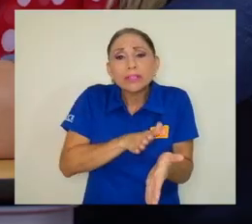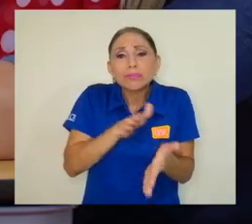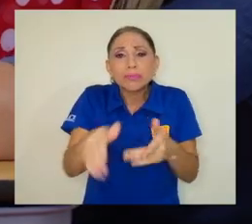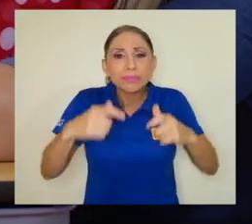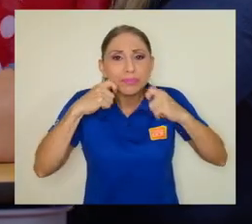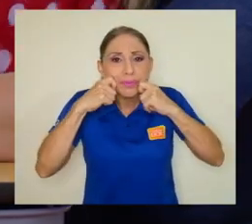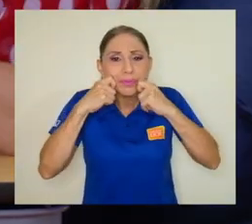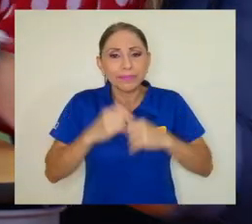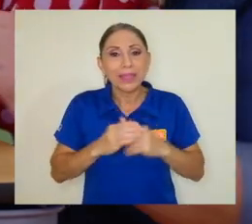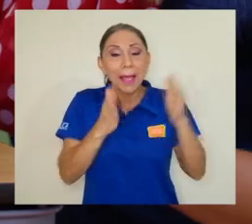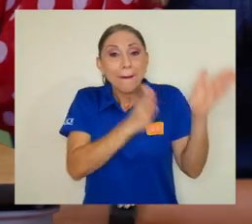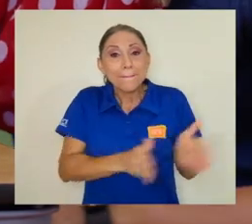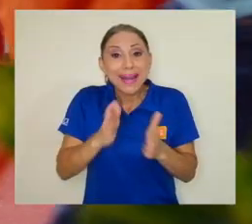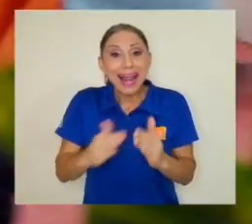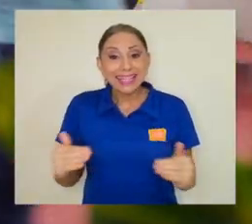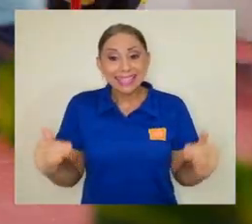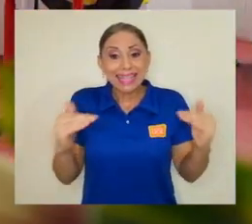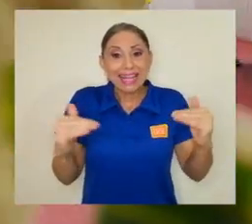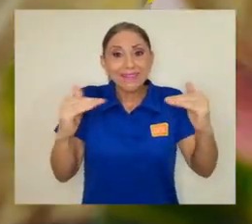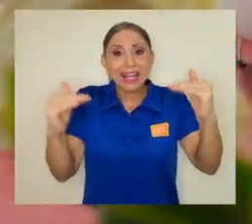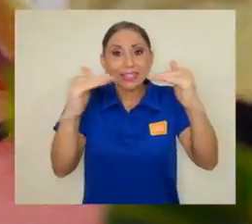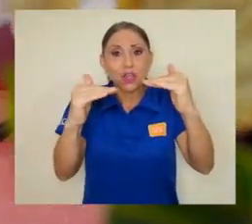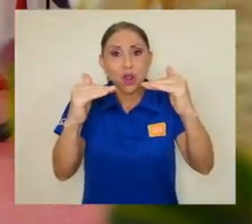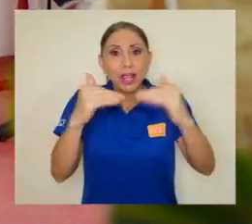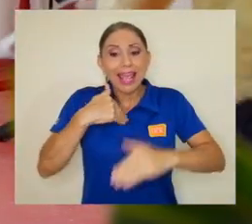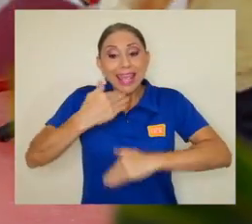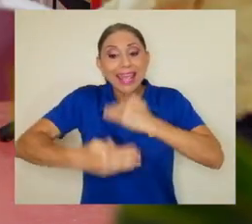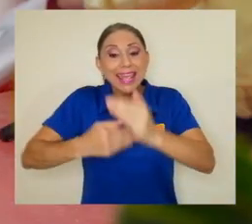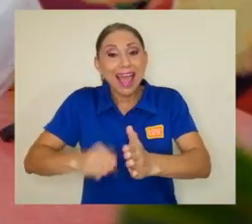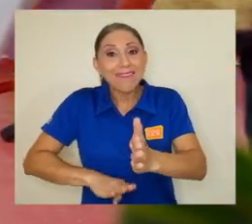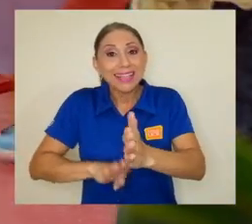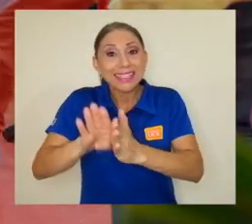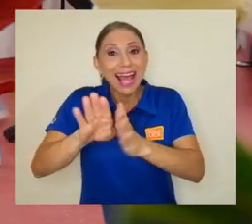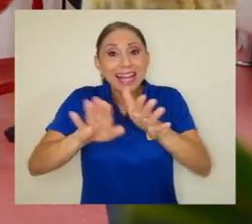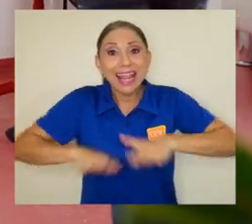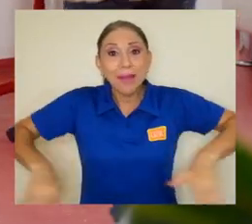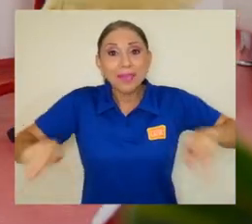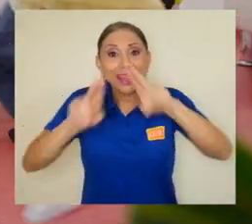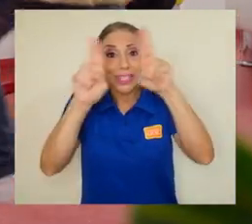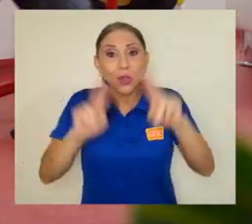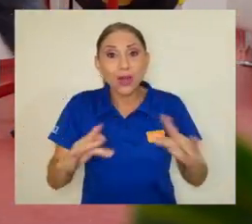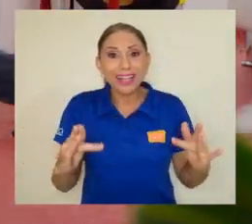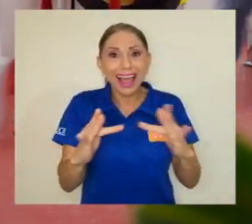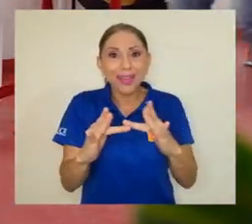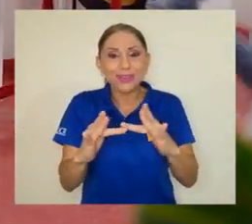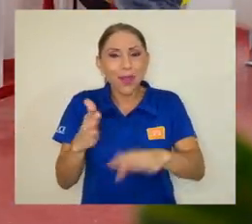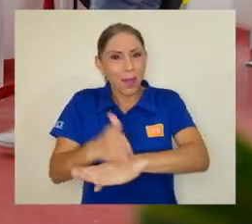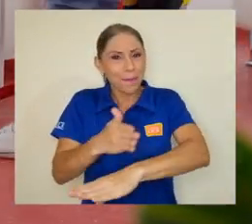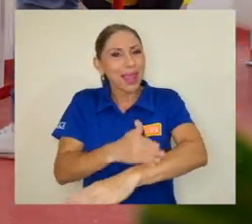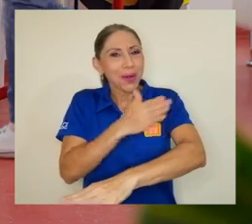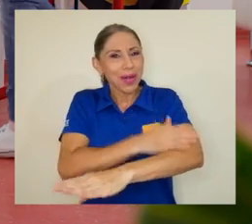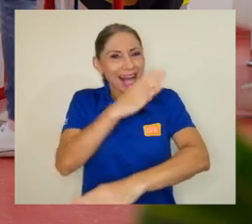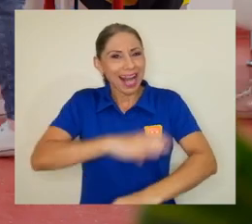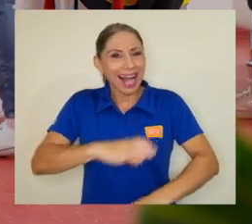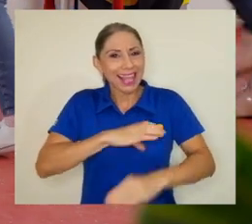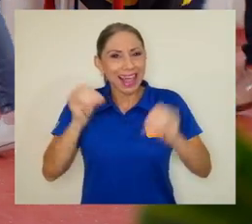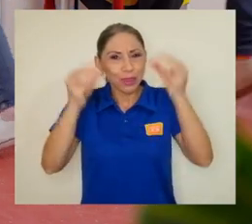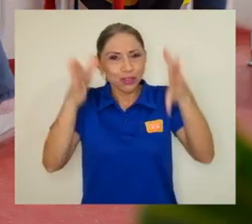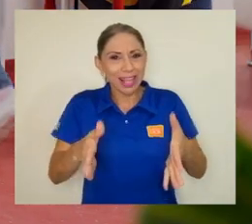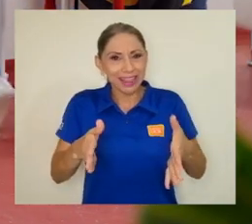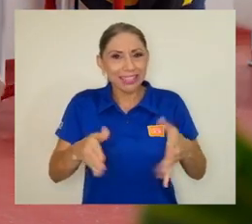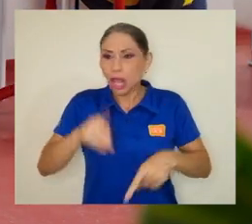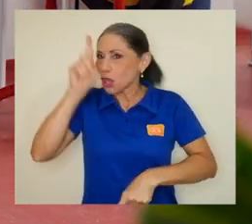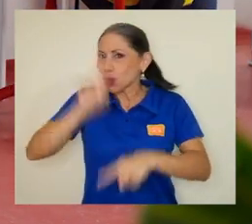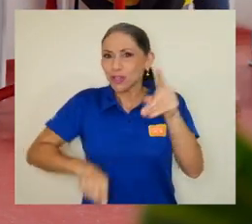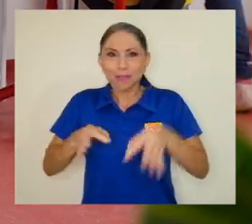planes de nivelación y avanzar en ambientes conectados y mejorar la calidad docente son medidas